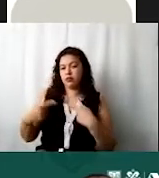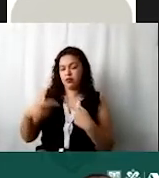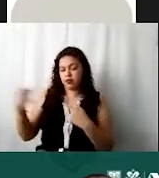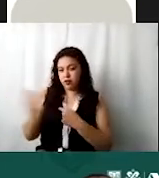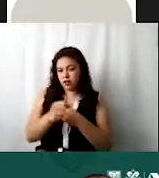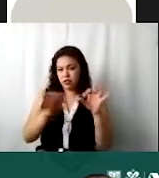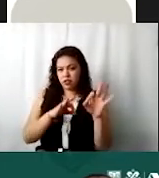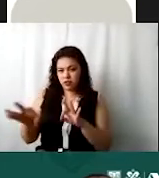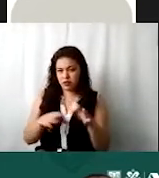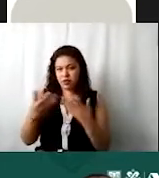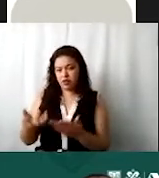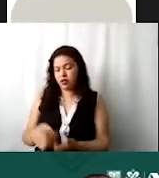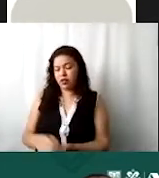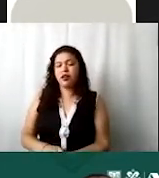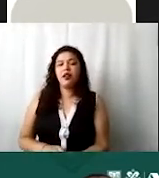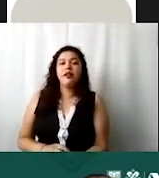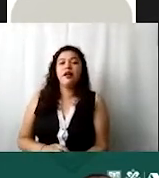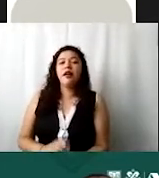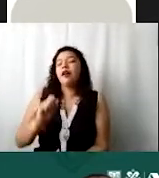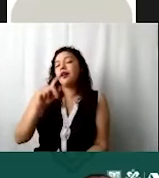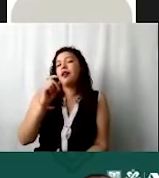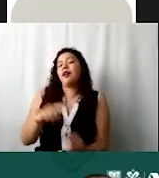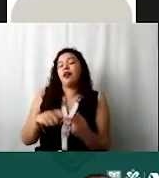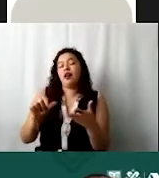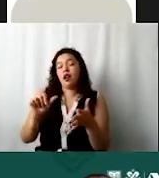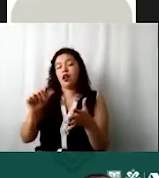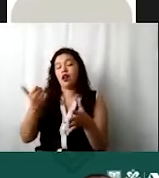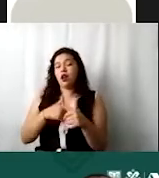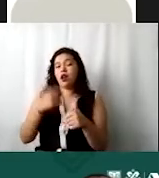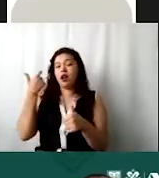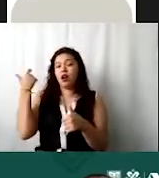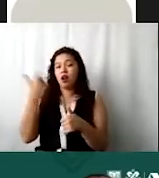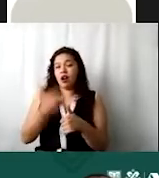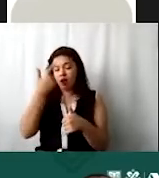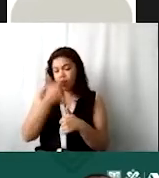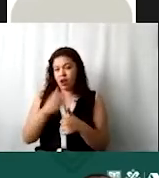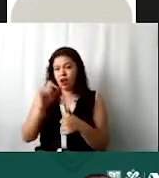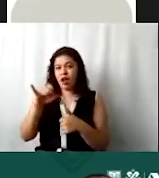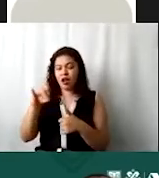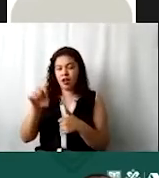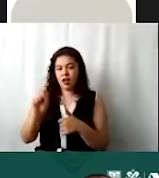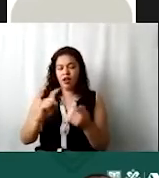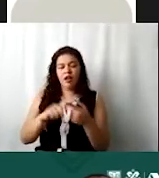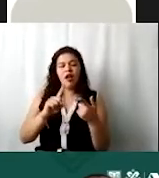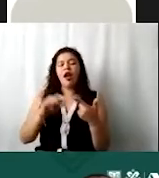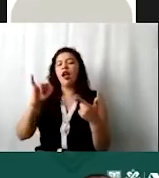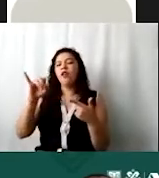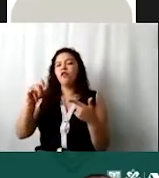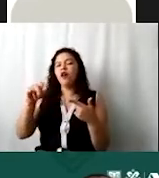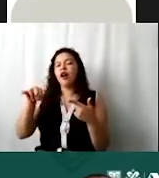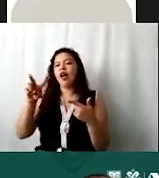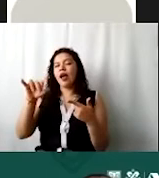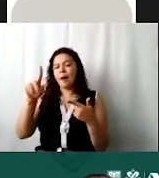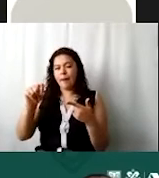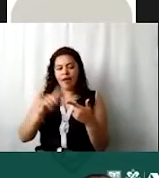proyecto. Entonces también en otros vamos a meter las cuotas patronales al IMSS, por ejemplo, el Infonavit. Entonces ya que hiciste tu